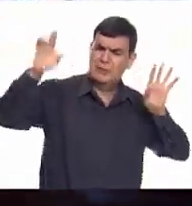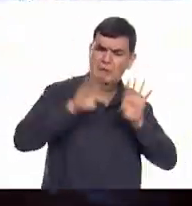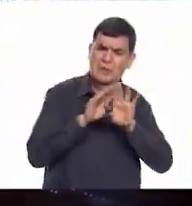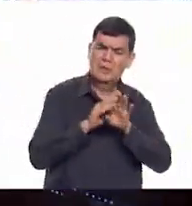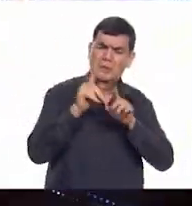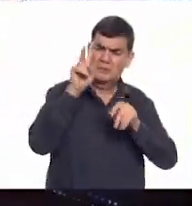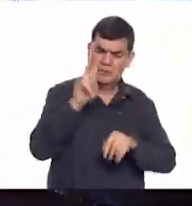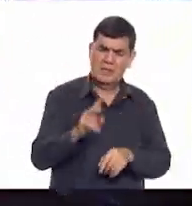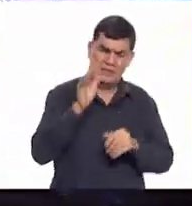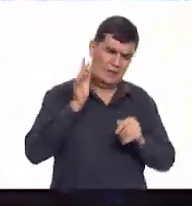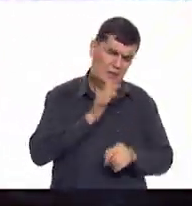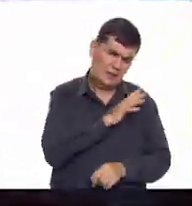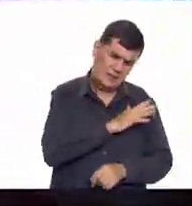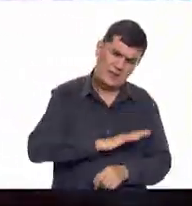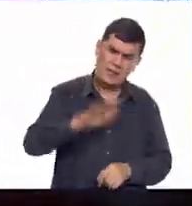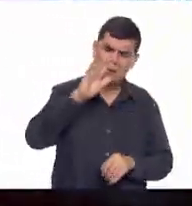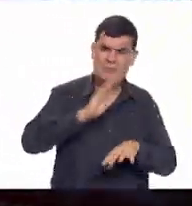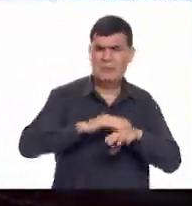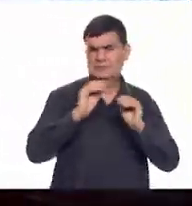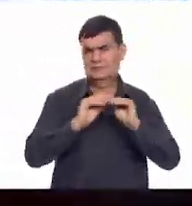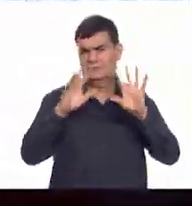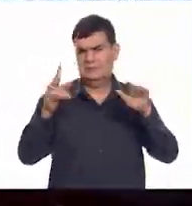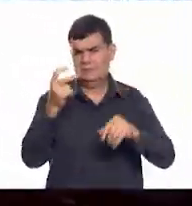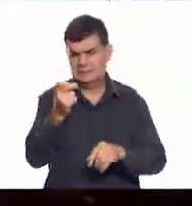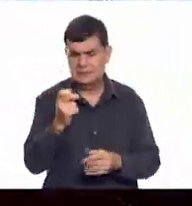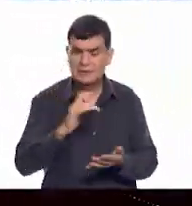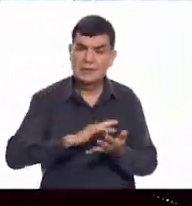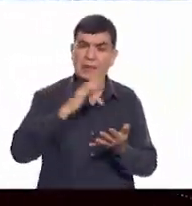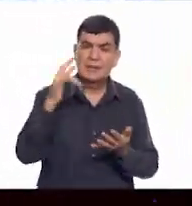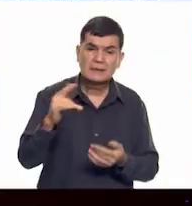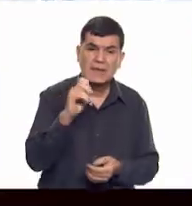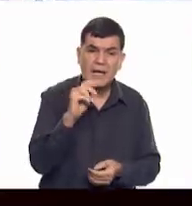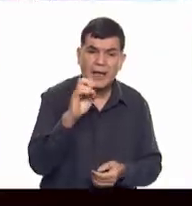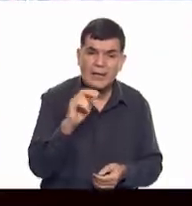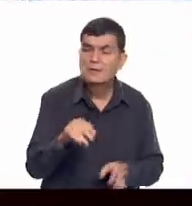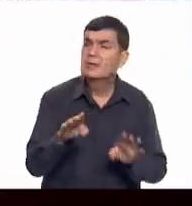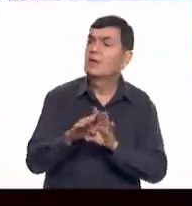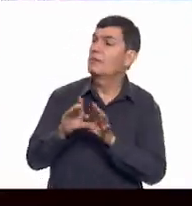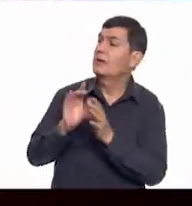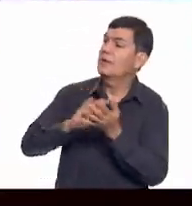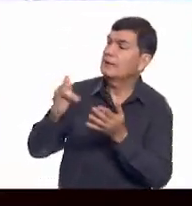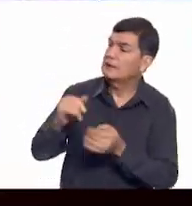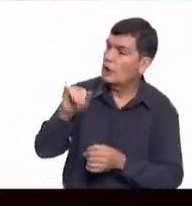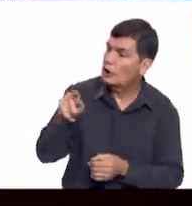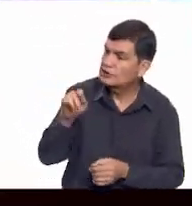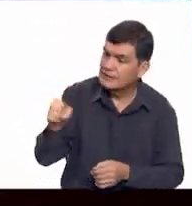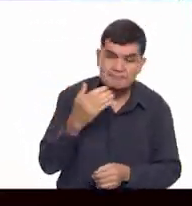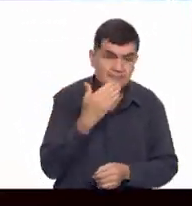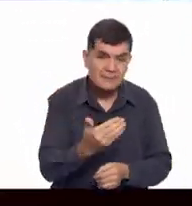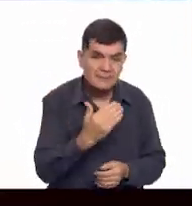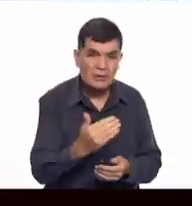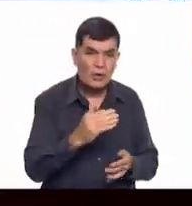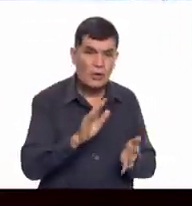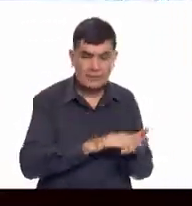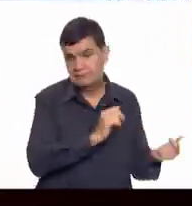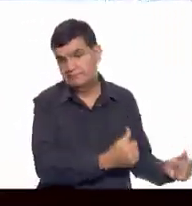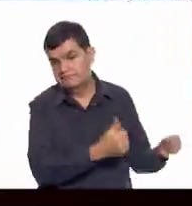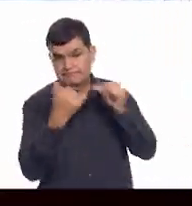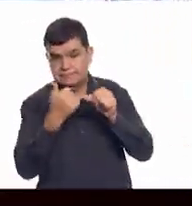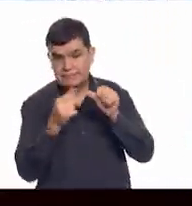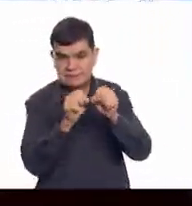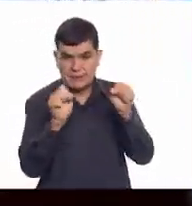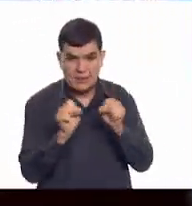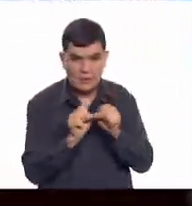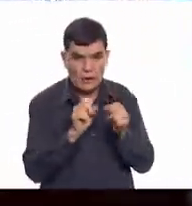se tejen estos vínculos. Ya me quedó más claro. Gracias, Aladín y también gracias a ti, José. ¿Qué te parece si regresamos al salón?